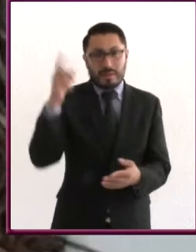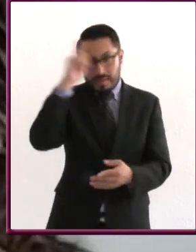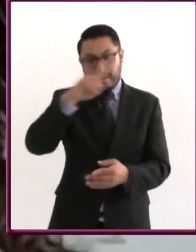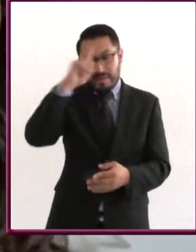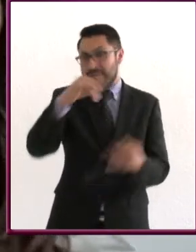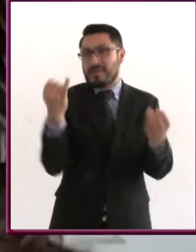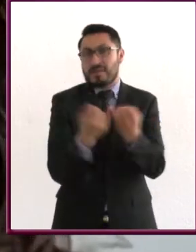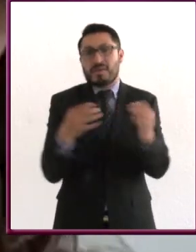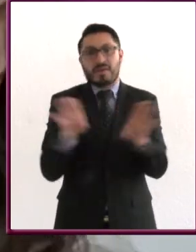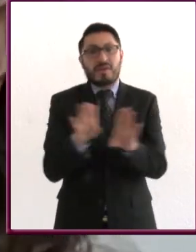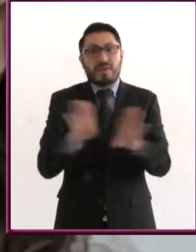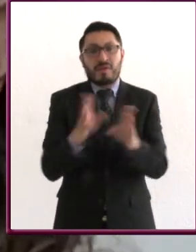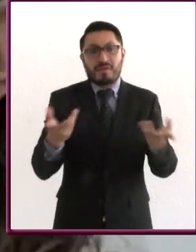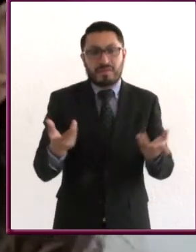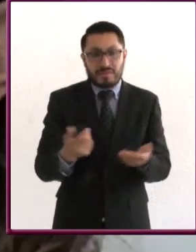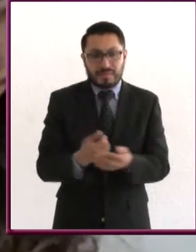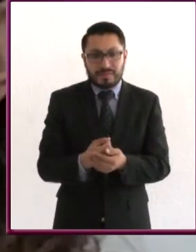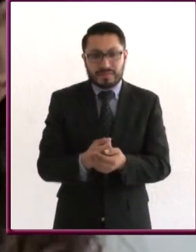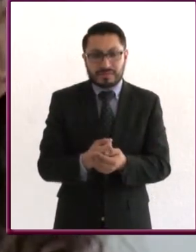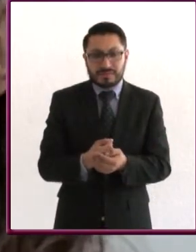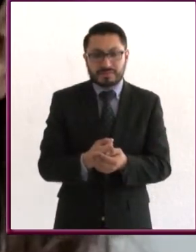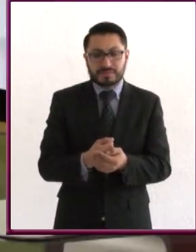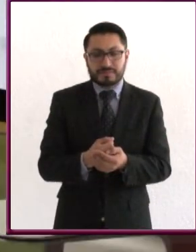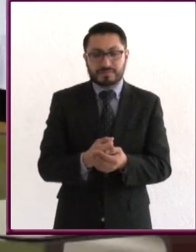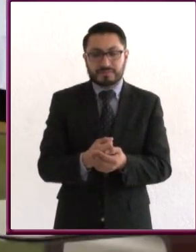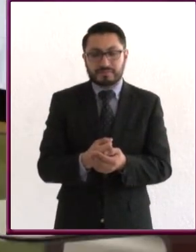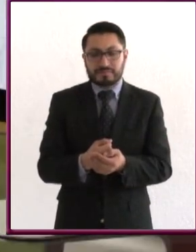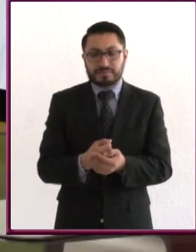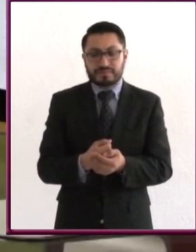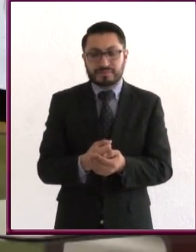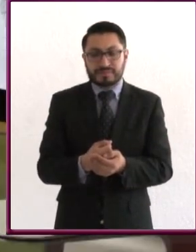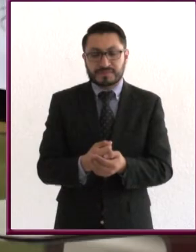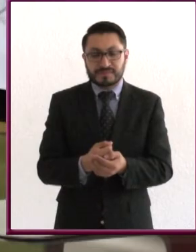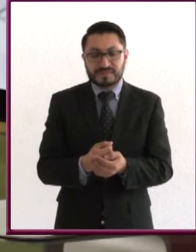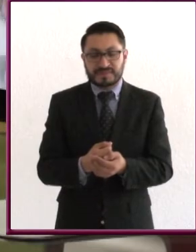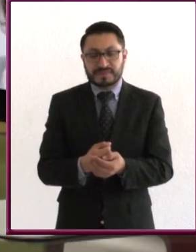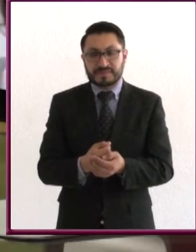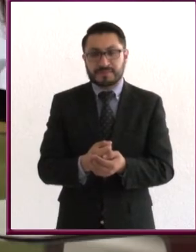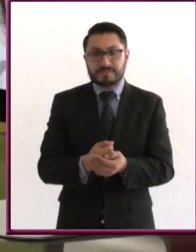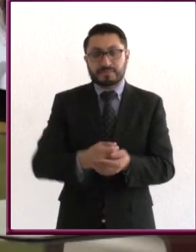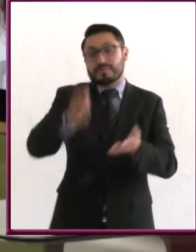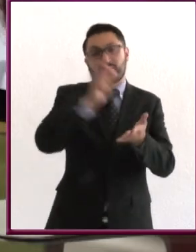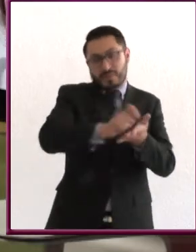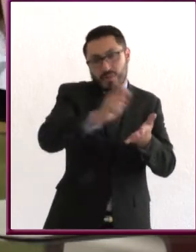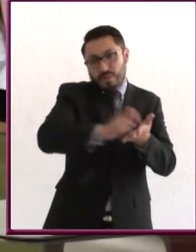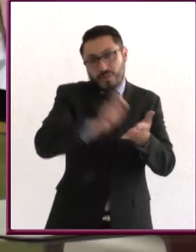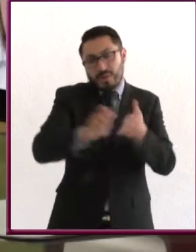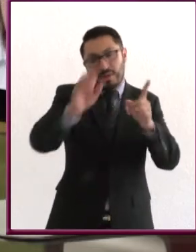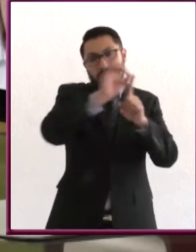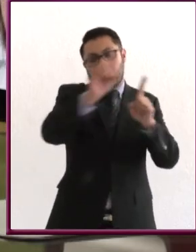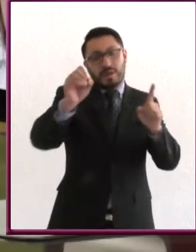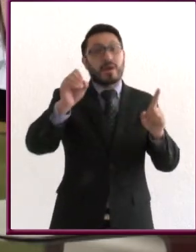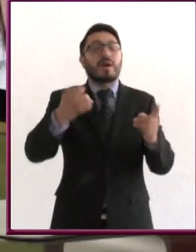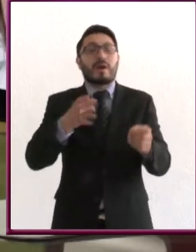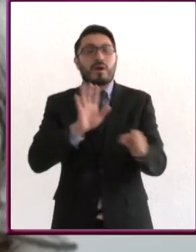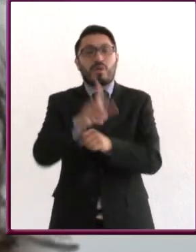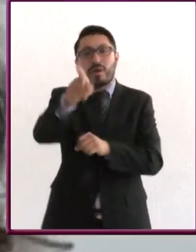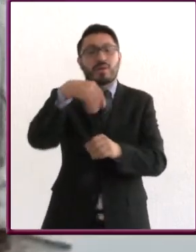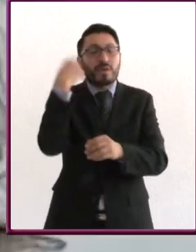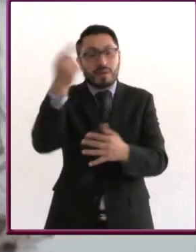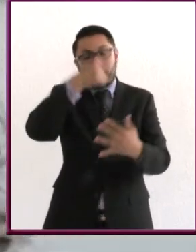hacer como un vision board que es poner así todo lo que quieres lograr, ya sea en el tema ejercicio, en el tema